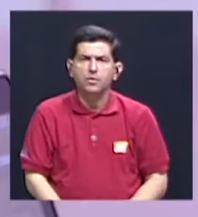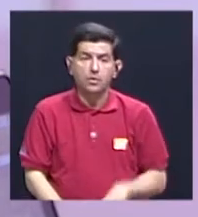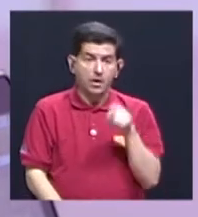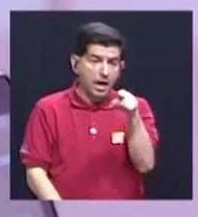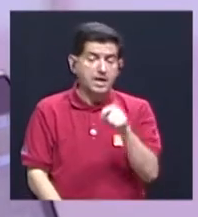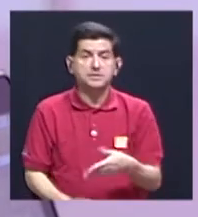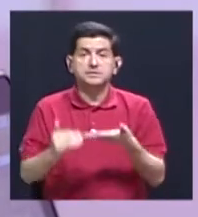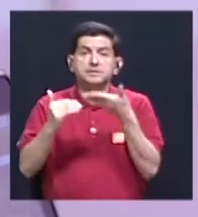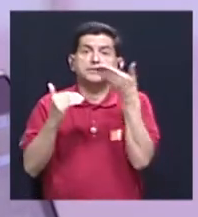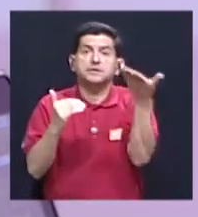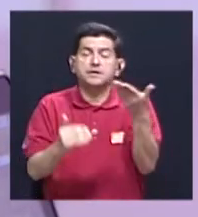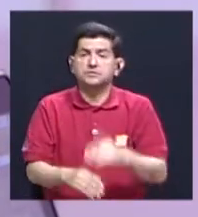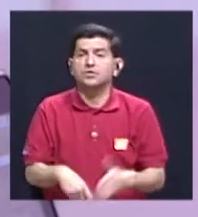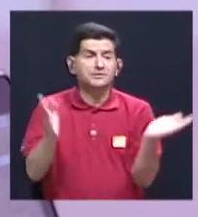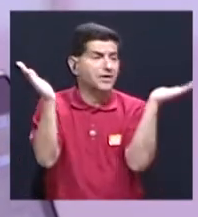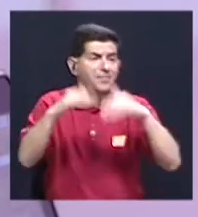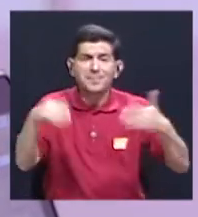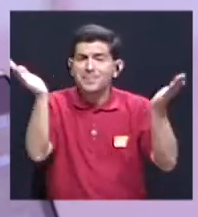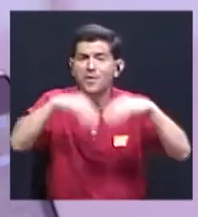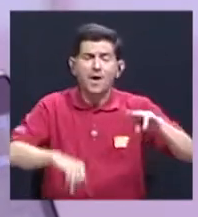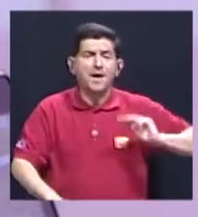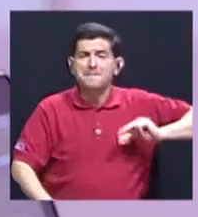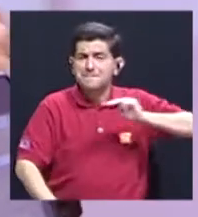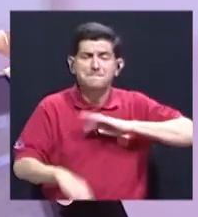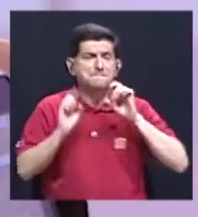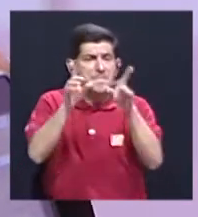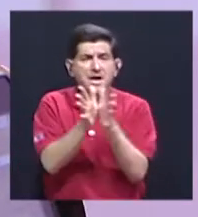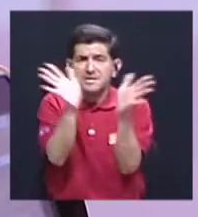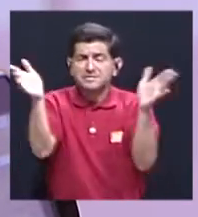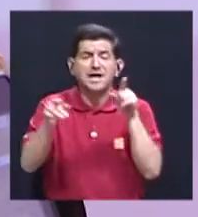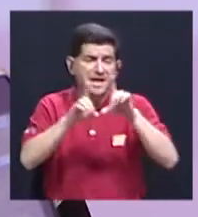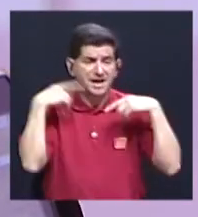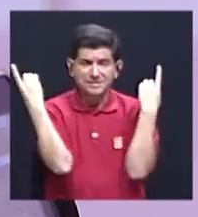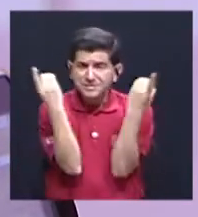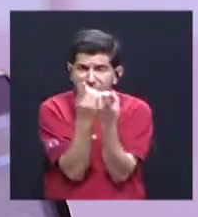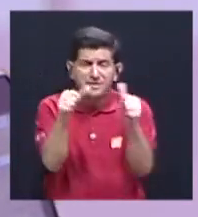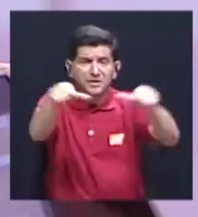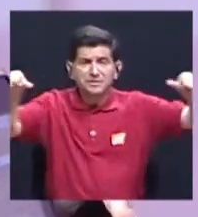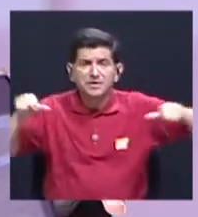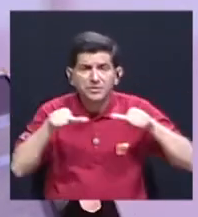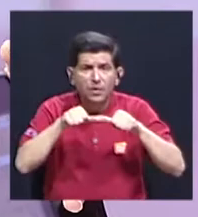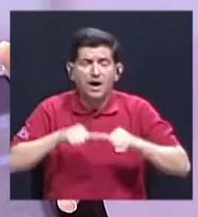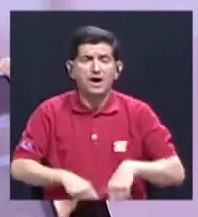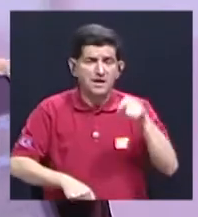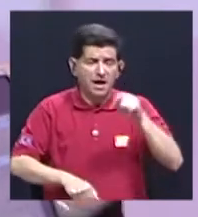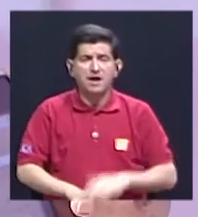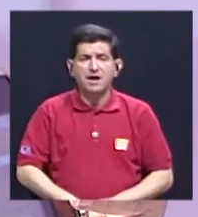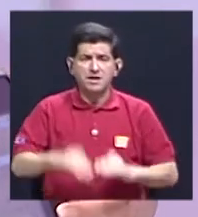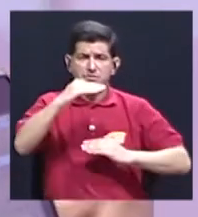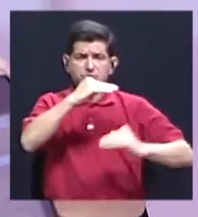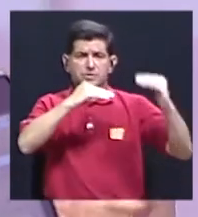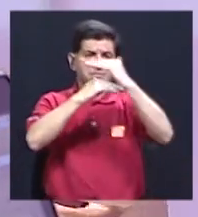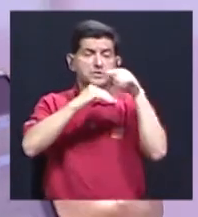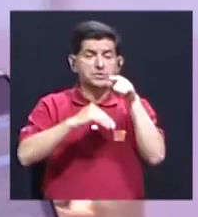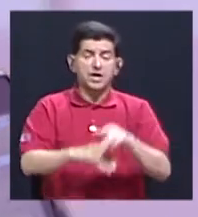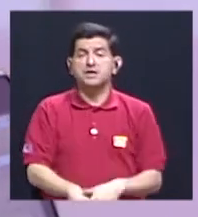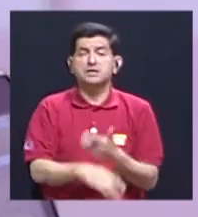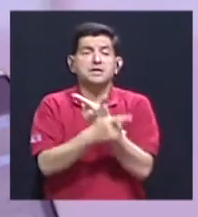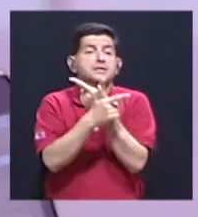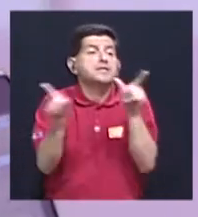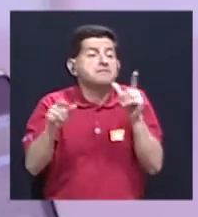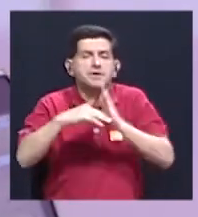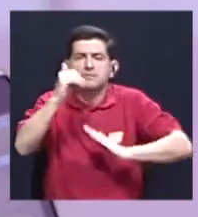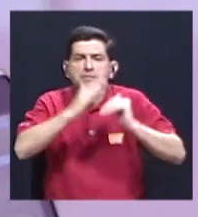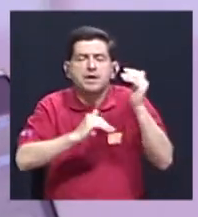eso es una de las cosas que no hay en el Ministerio de Educación Pública, en ese departamento, esa área, en ese piso, ellas espontáneamente